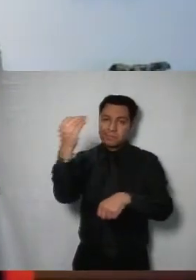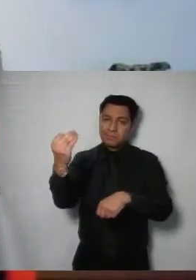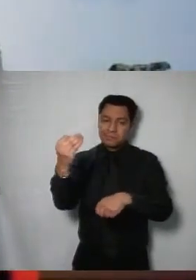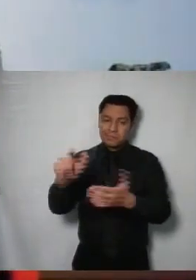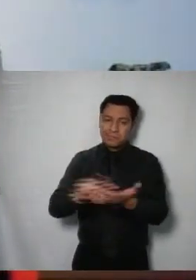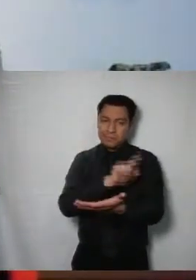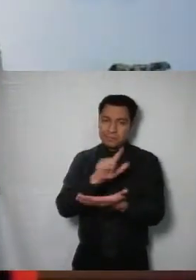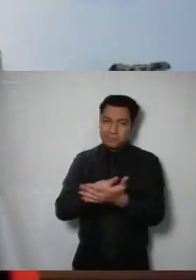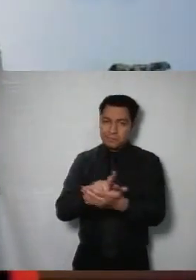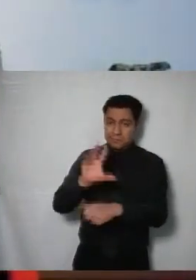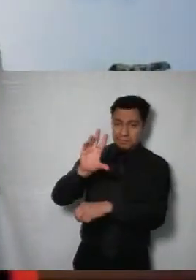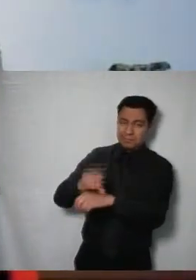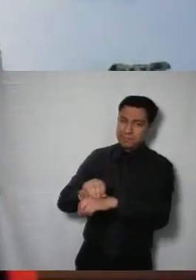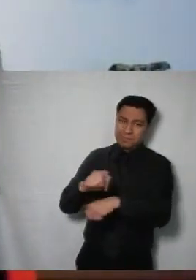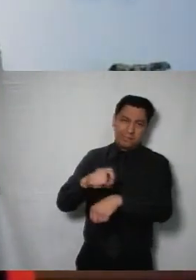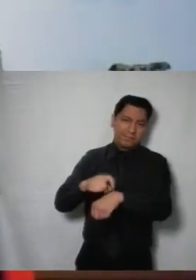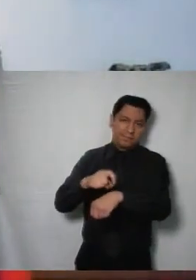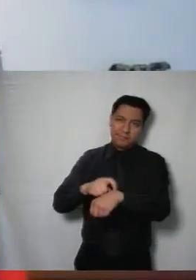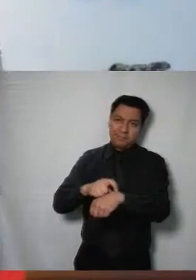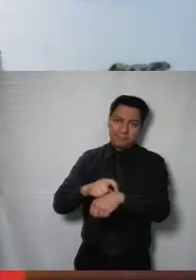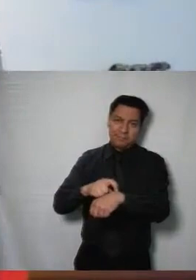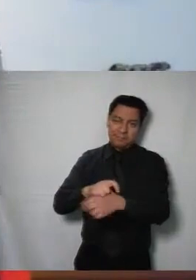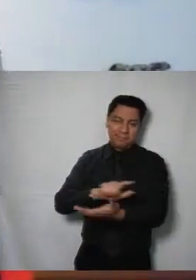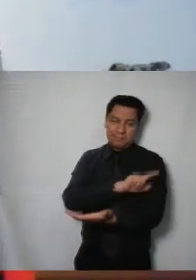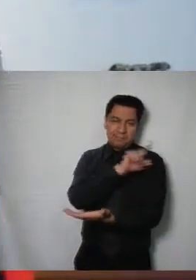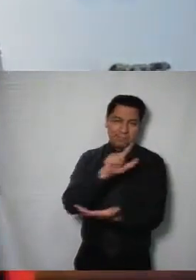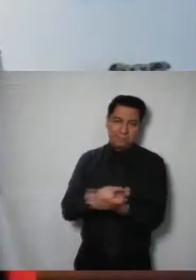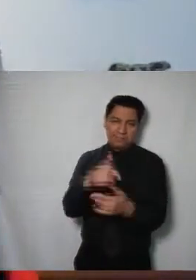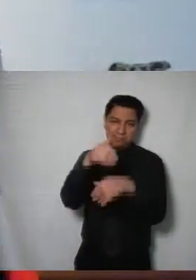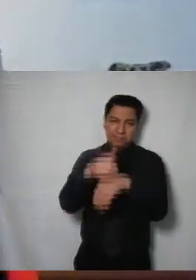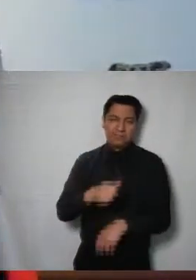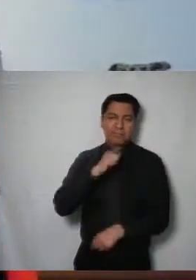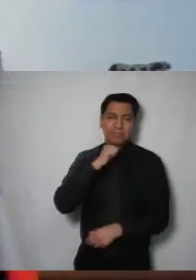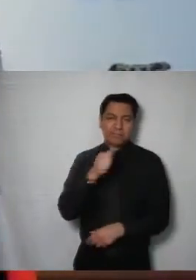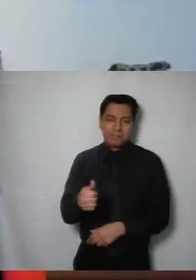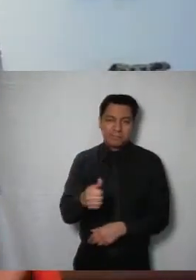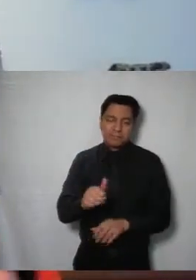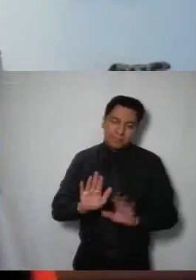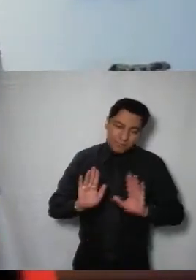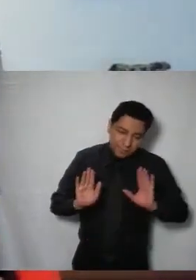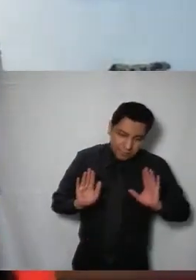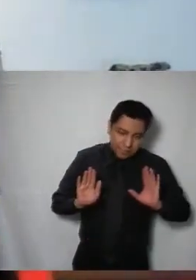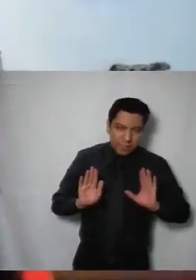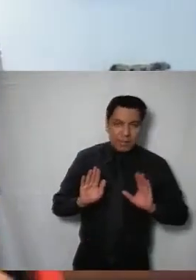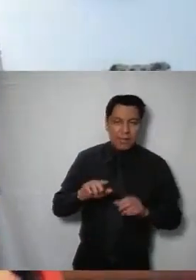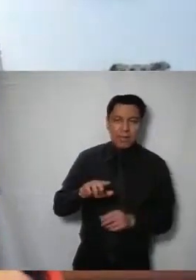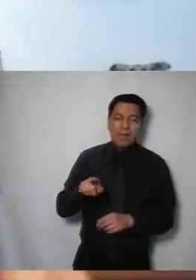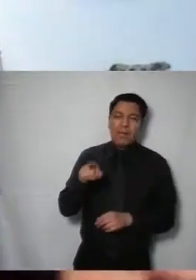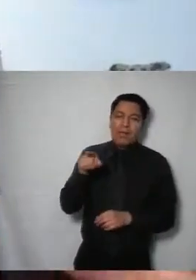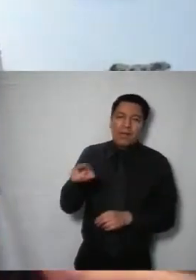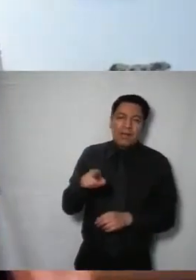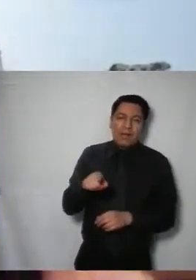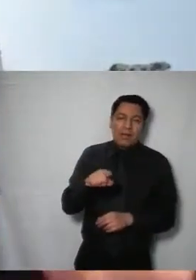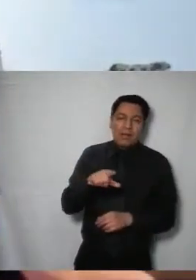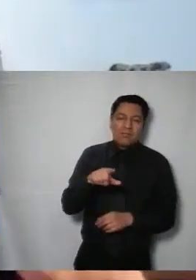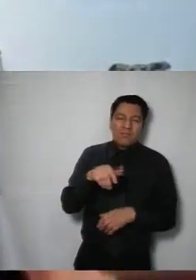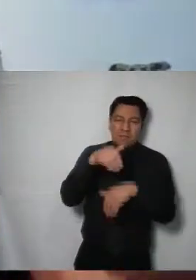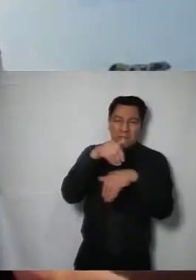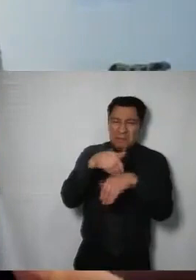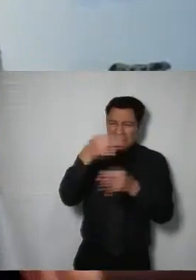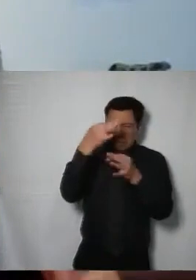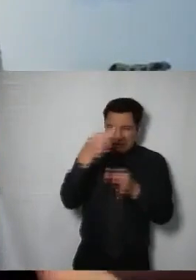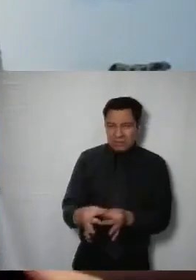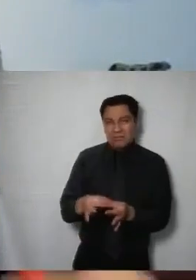persona no la hizo en el tiempo adecuado que nos establece la ley y es por eso bueno lo hizo despuesito ya en la tramitación de este